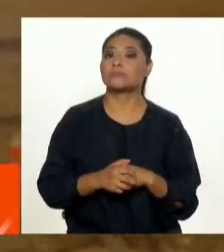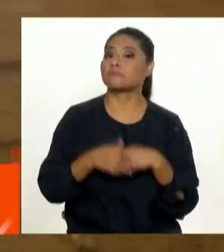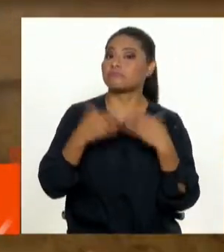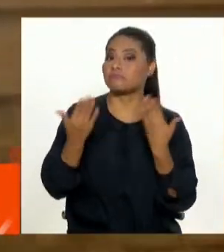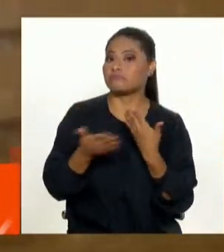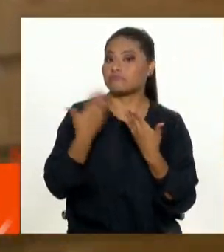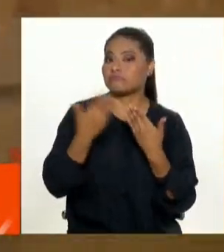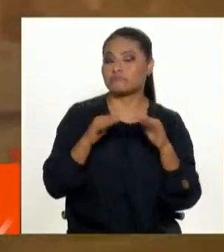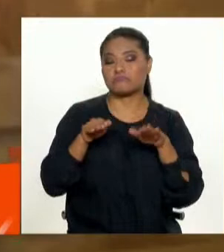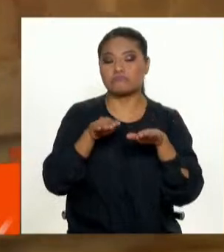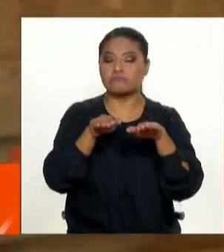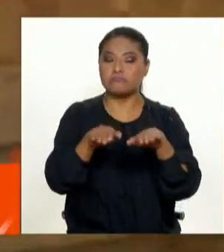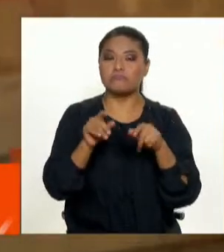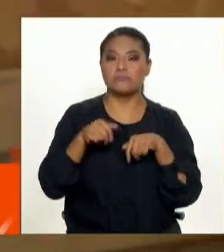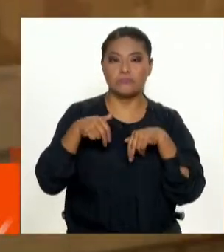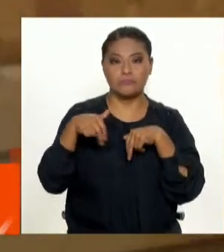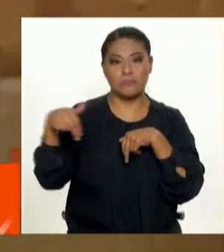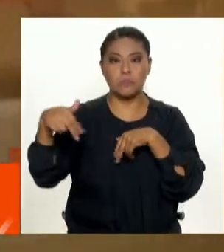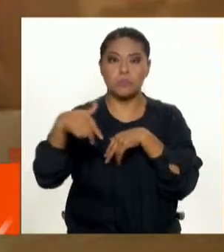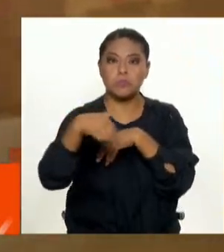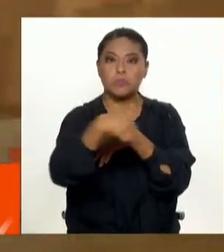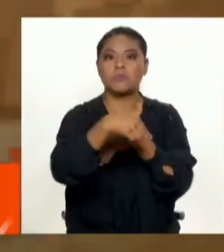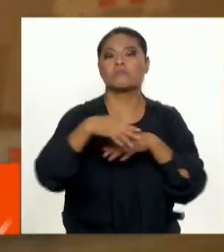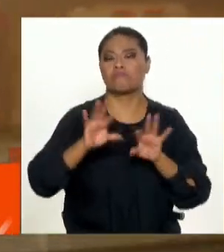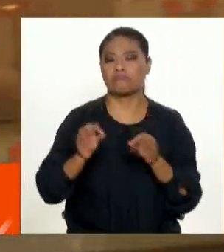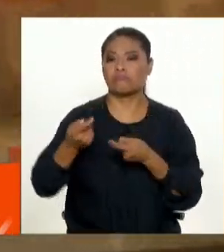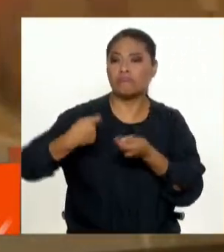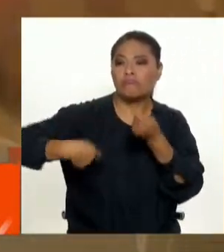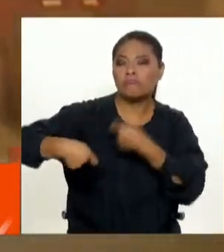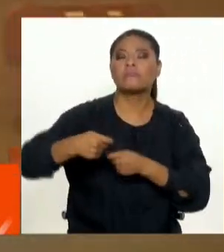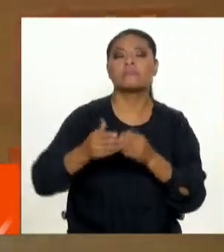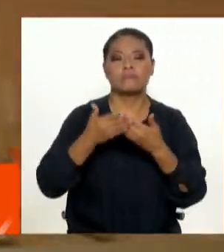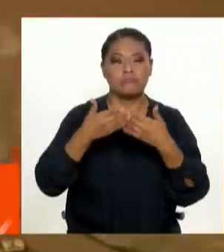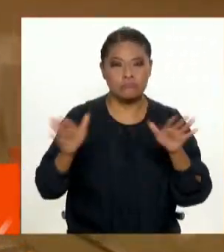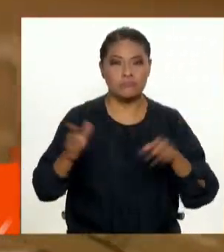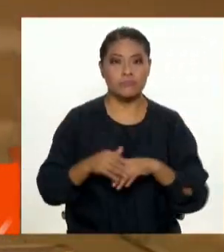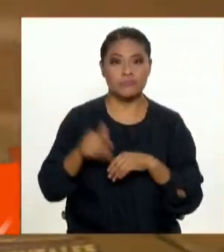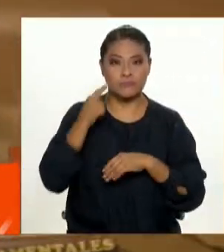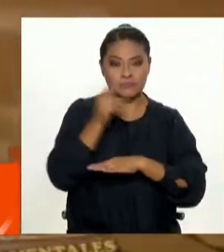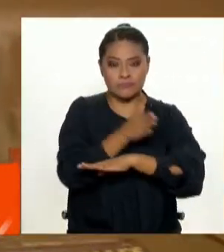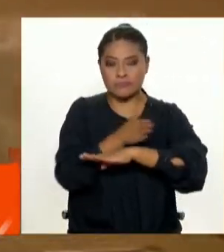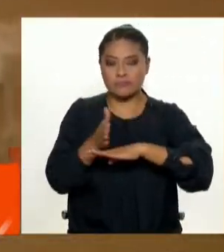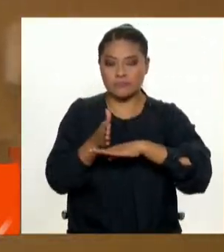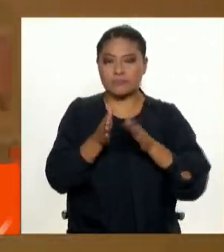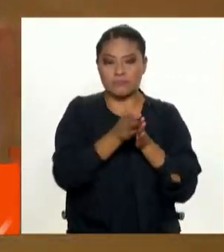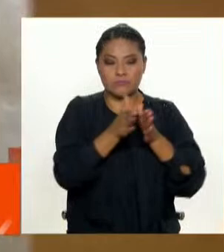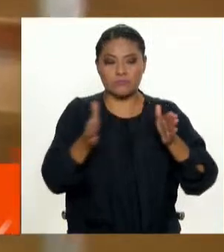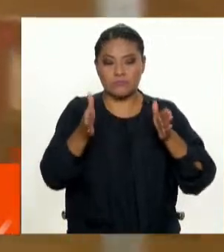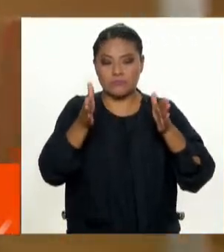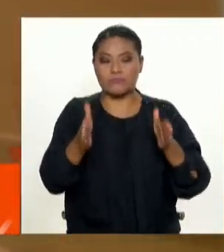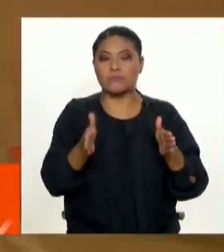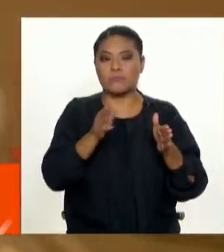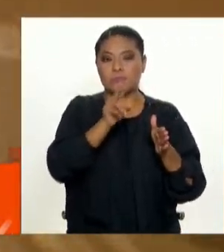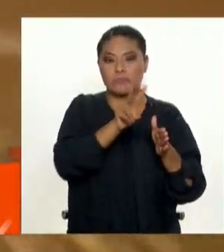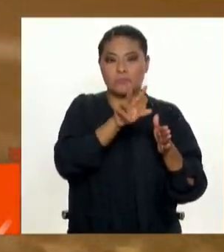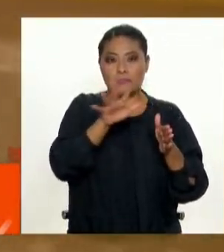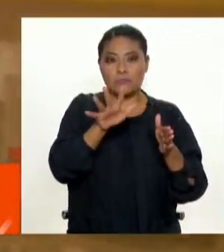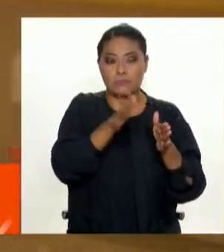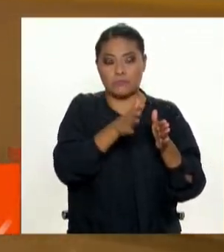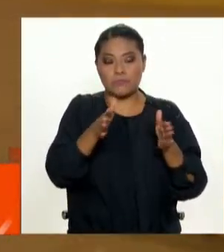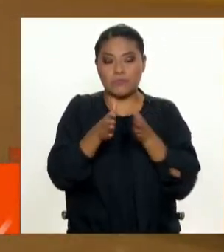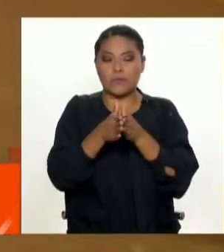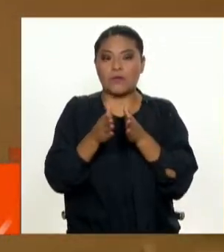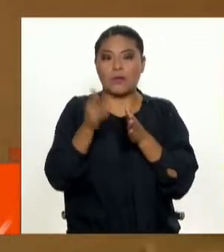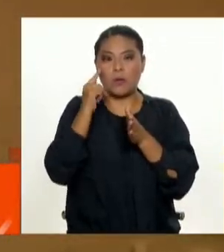comercial. Lo que también va a ocurrir, este es el Pozo 25. Este es el Pozo 25, la línea 2